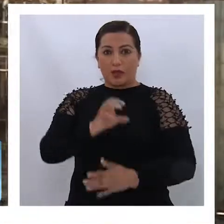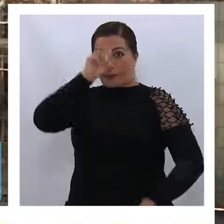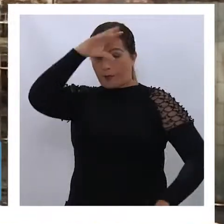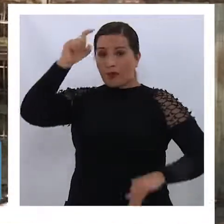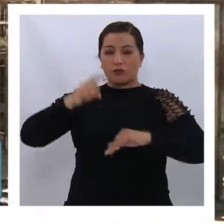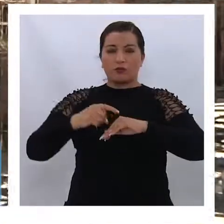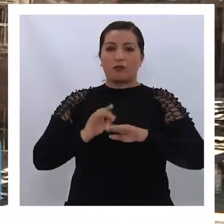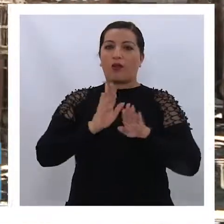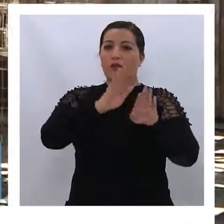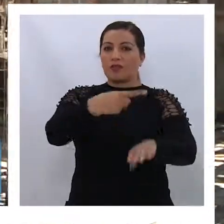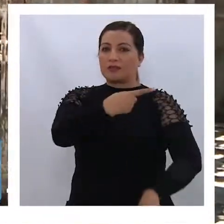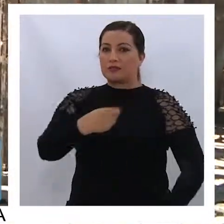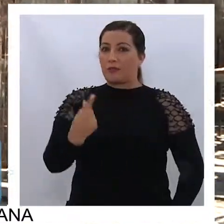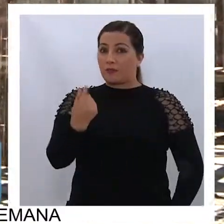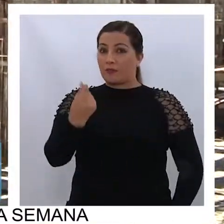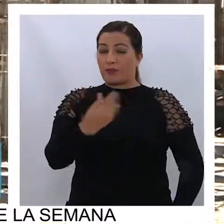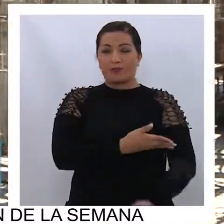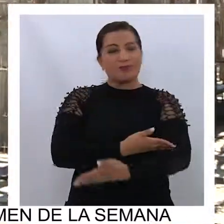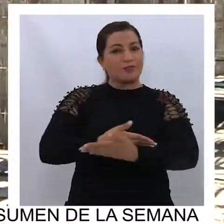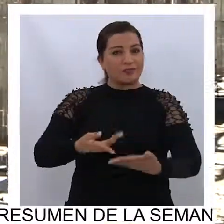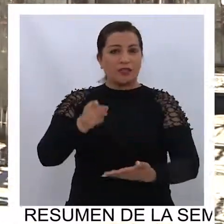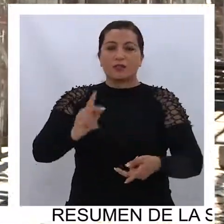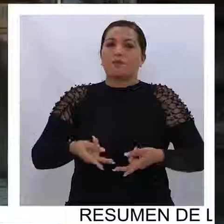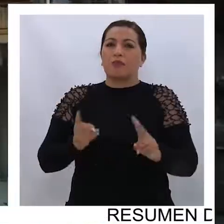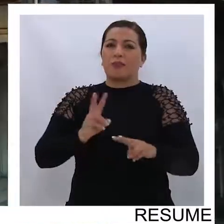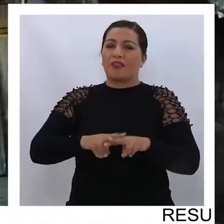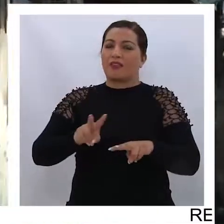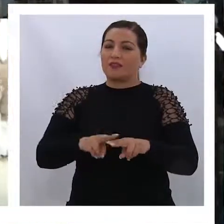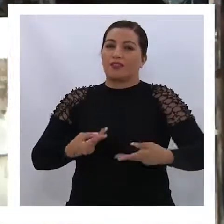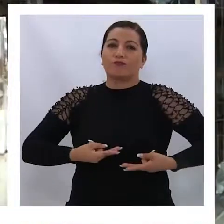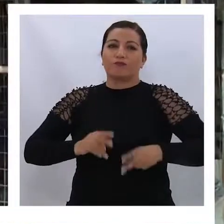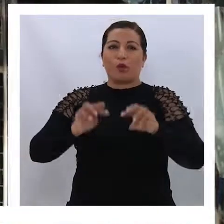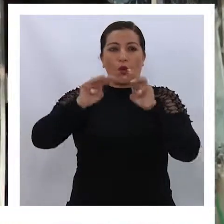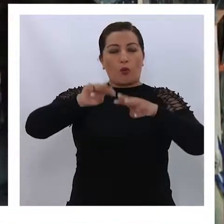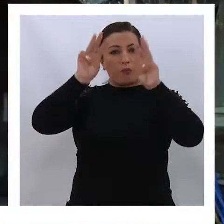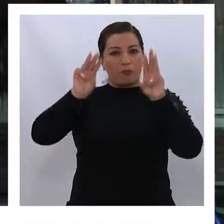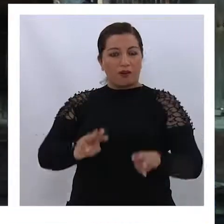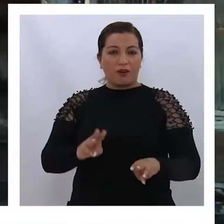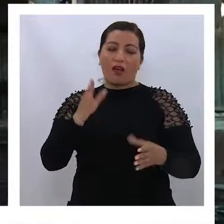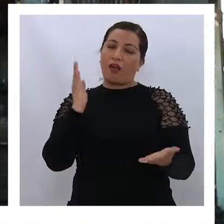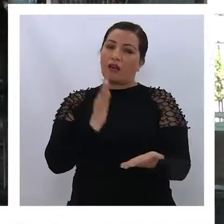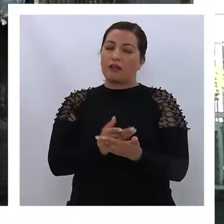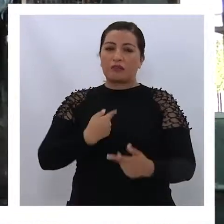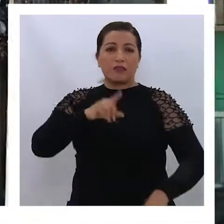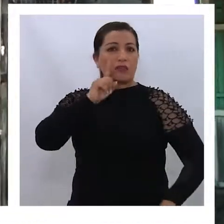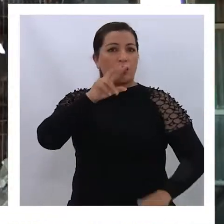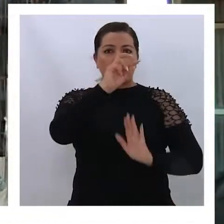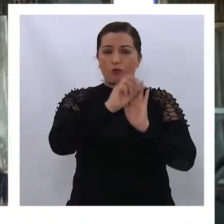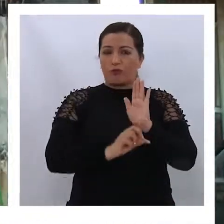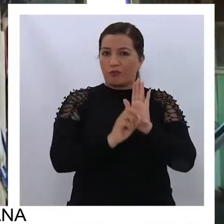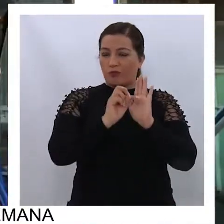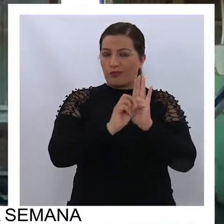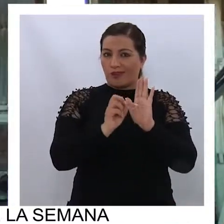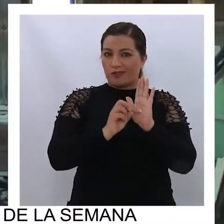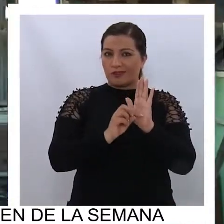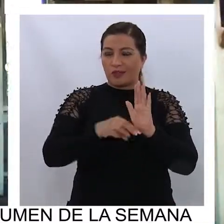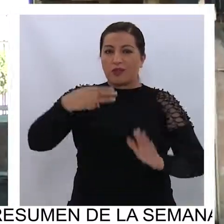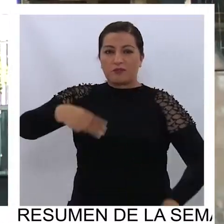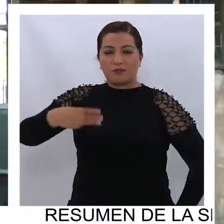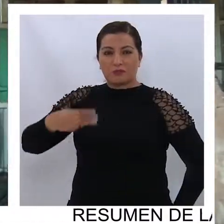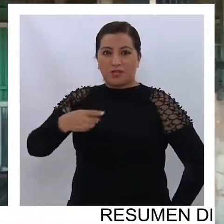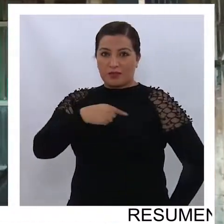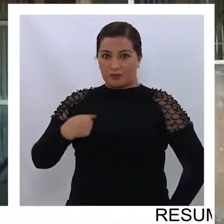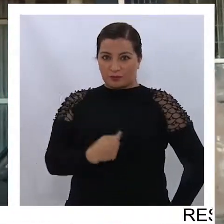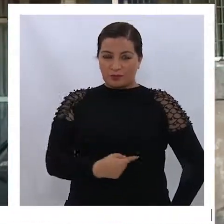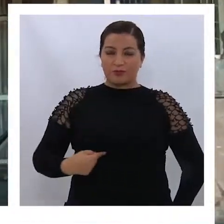Coyaguase aportó con 100 millones de pesos, los cuales permitirán levantar un mercado provisorio hasta concretar el proyecto diseñado por el